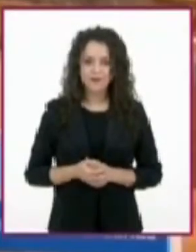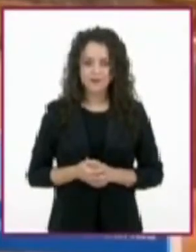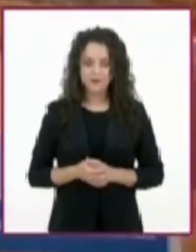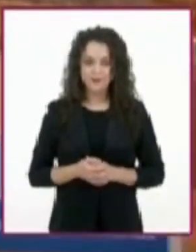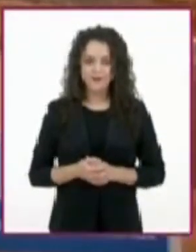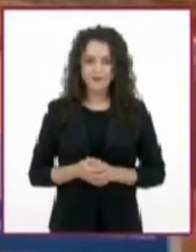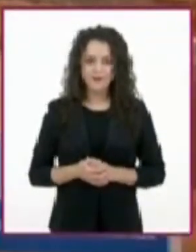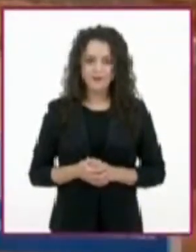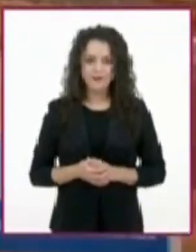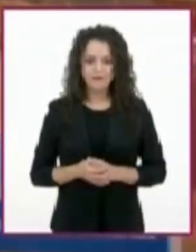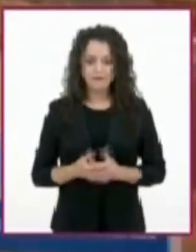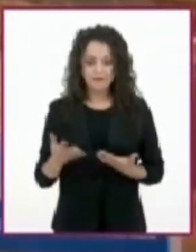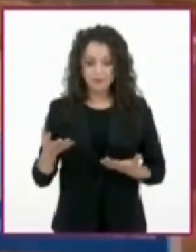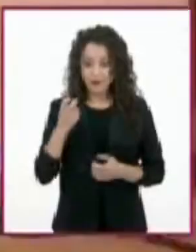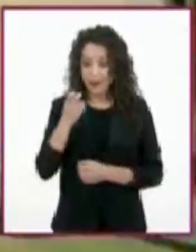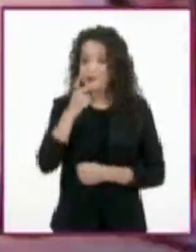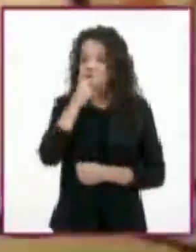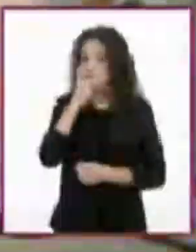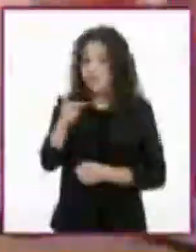Y esta palabra